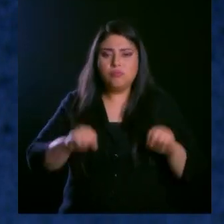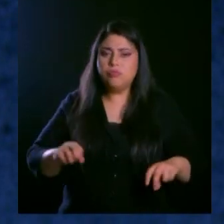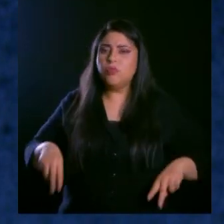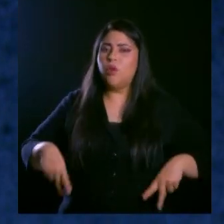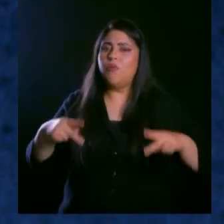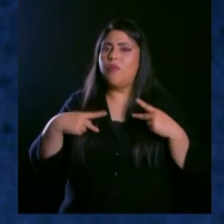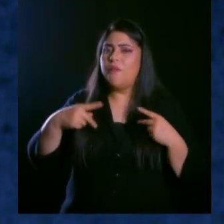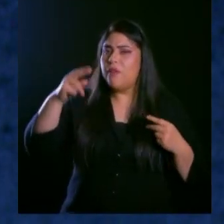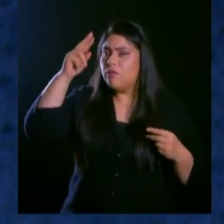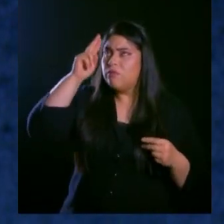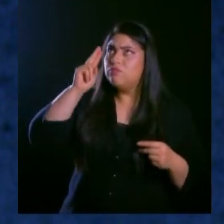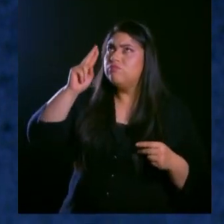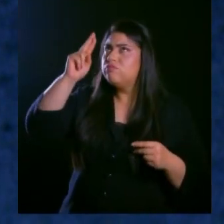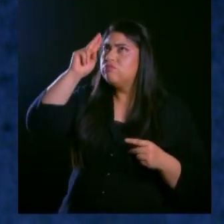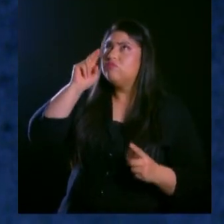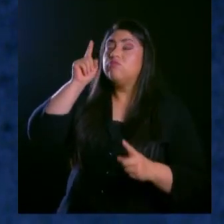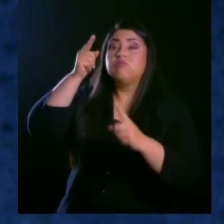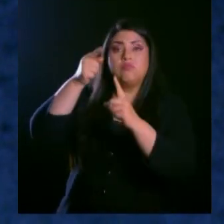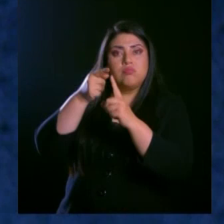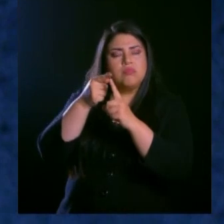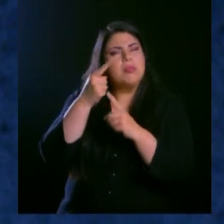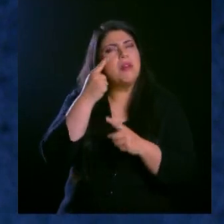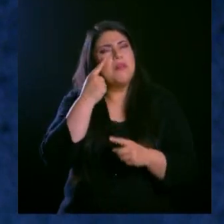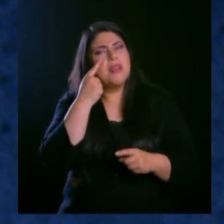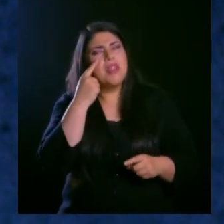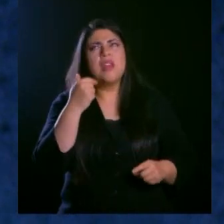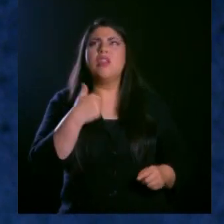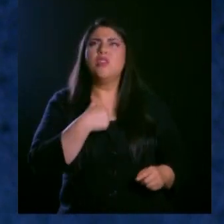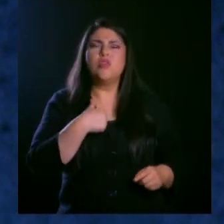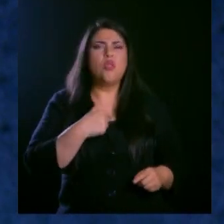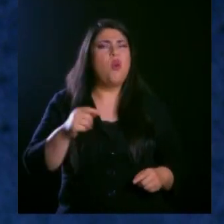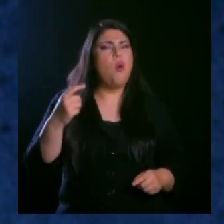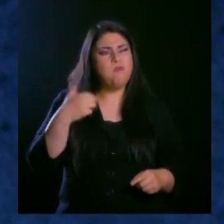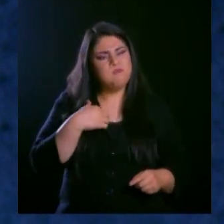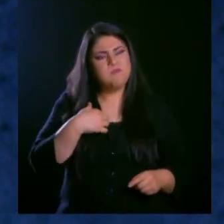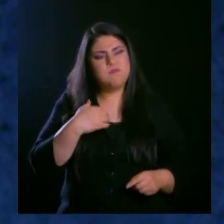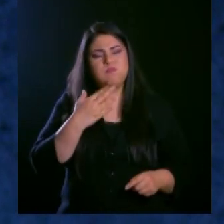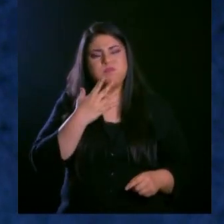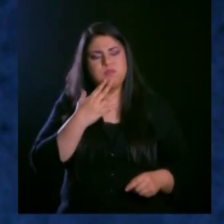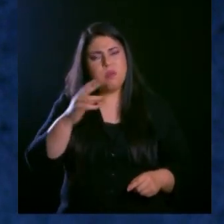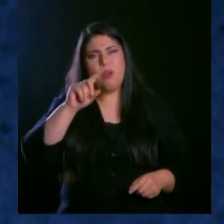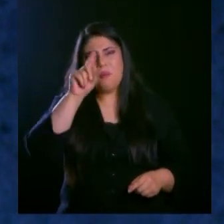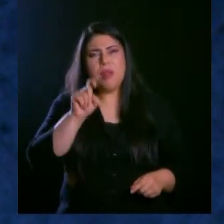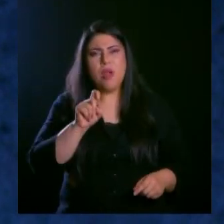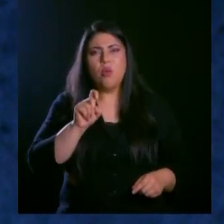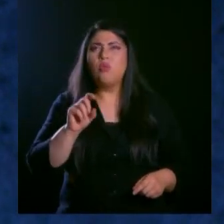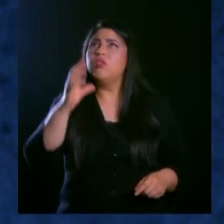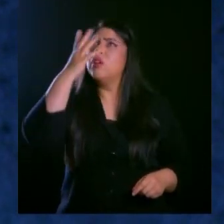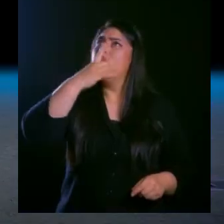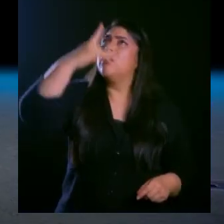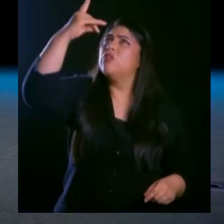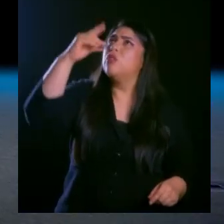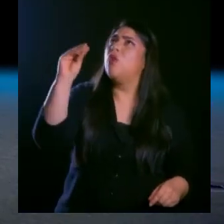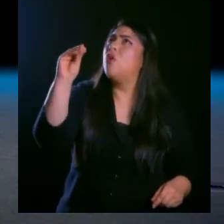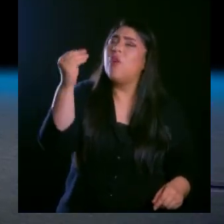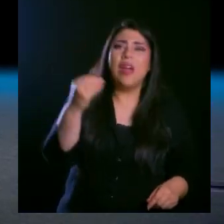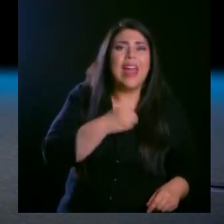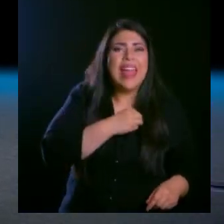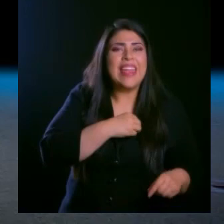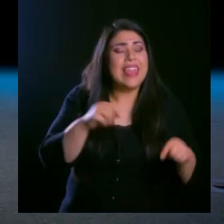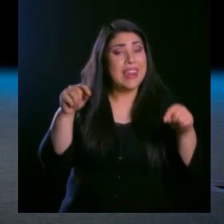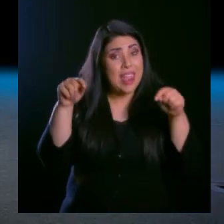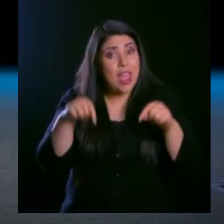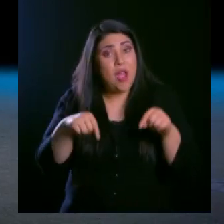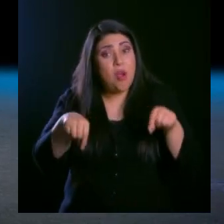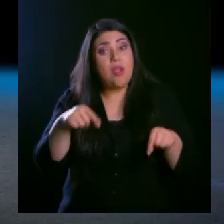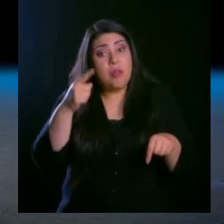un poco a pensar de verdad que quiere Dios con nosotros en el ahora, en este momento, en esta sociedad. La Iglesia